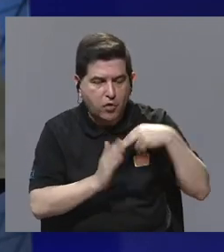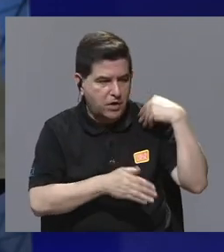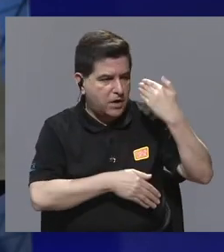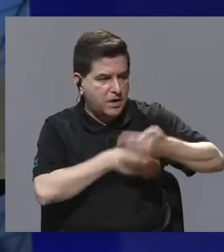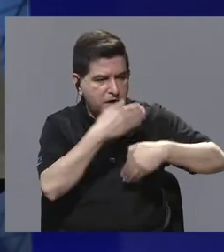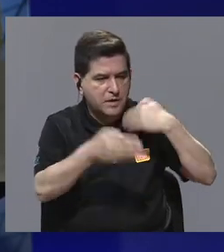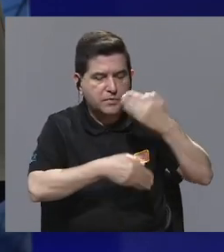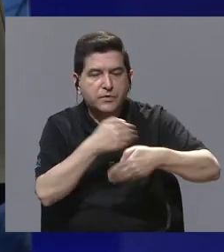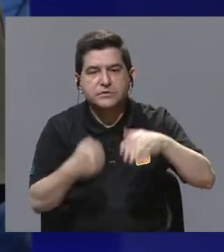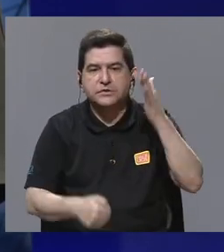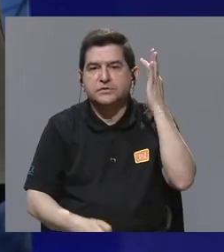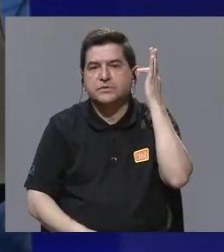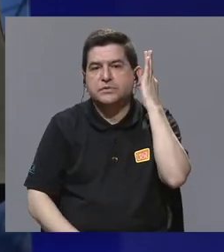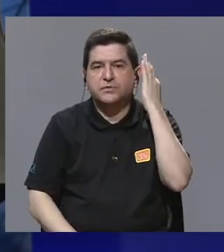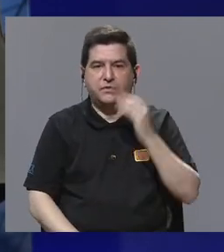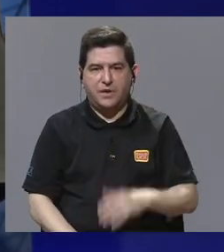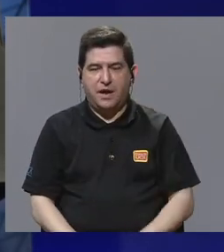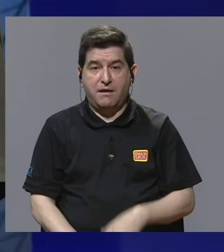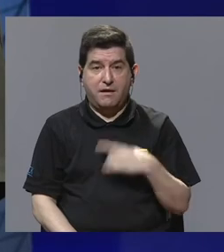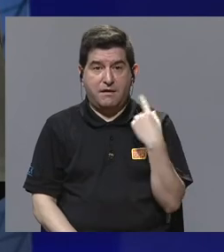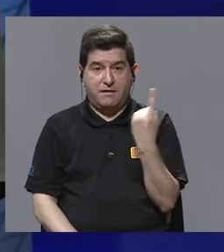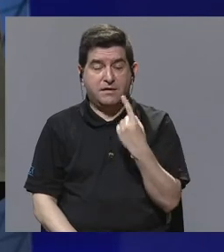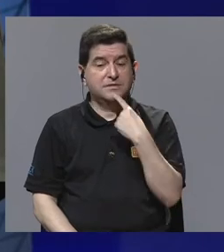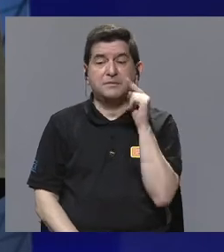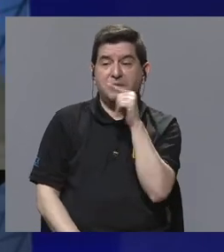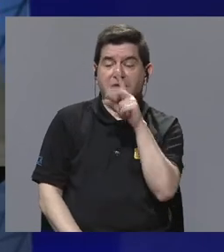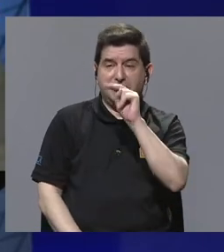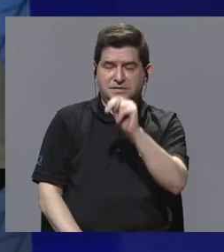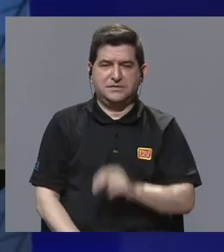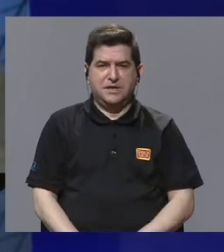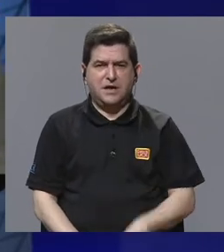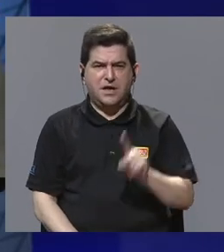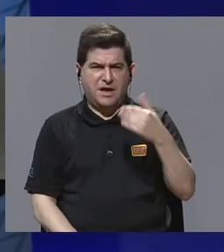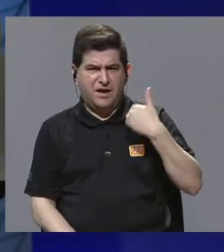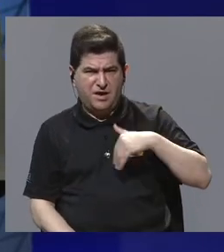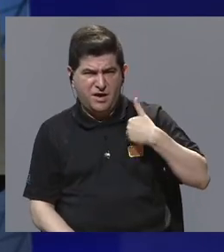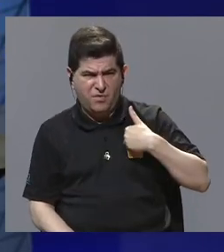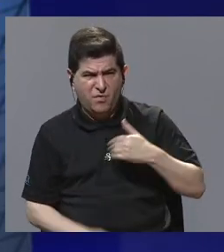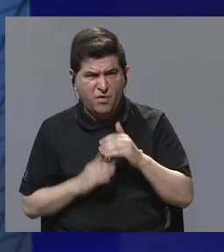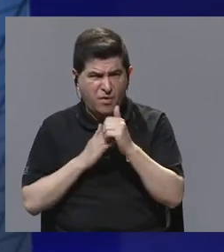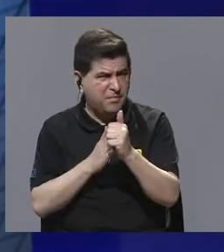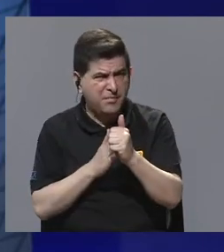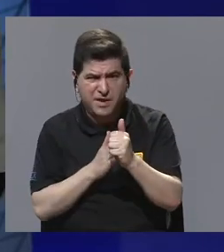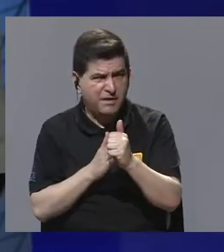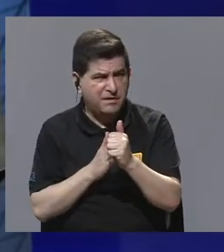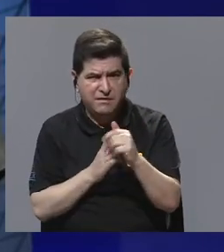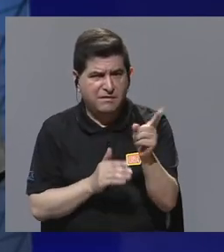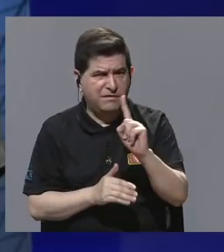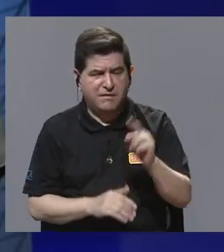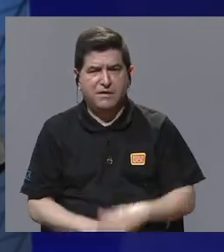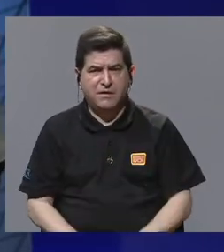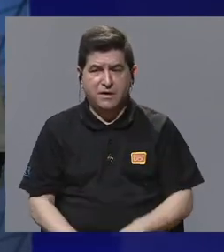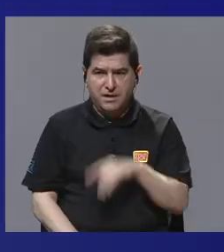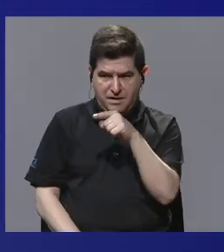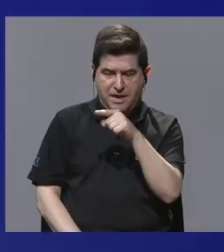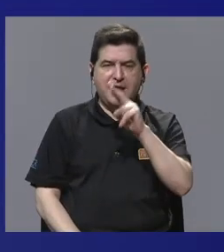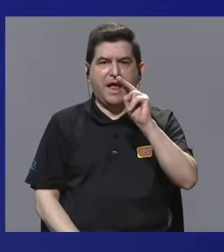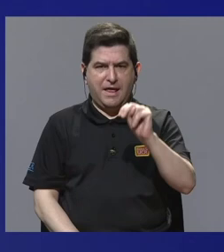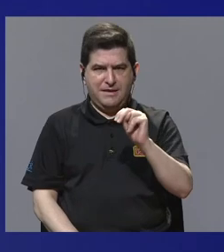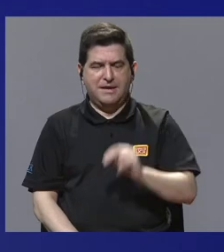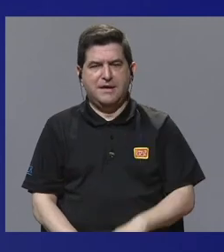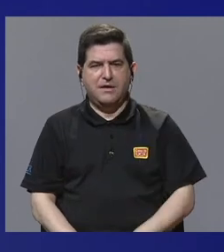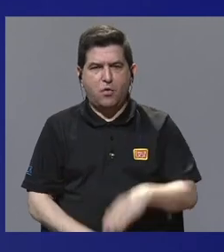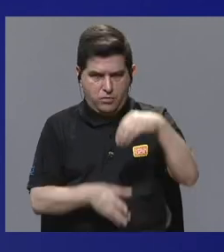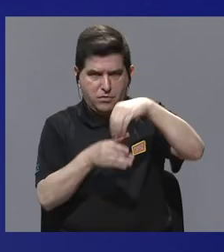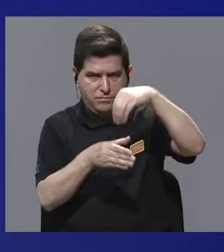etcétera, de la mujer, que siempre recuerdo que yo le decía a Nicole, como bastaría que un hombre lo dirija, ¿verdad? Ese tiene que ser un episodio que vos dirijas y que vos metas la